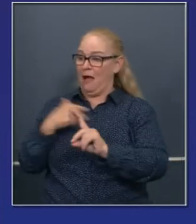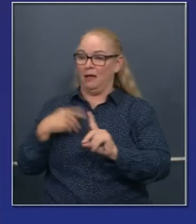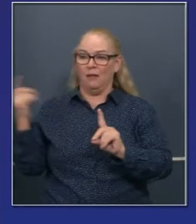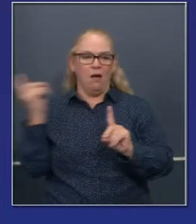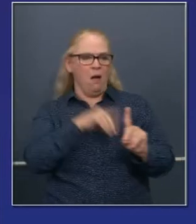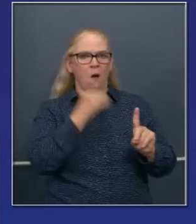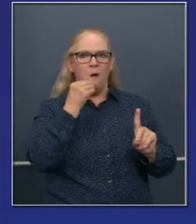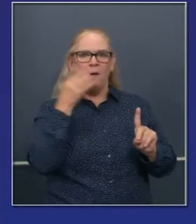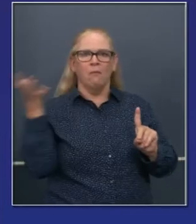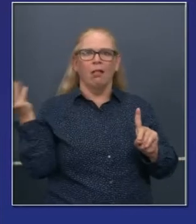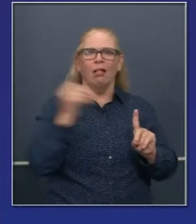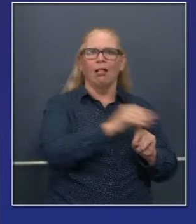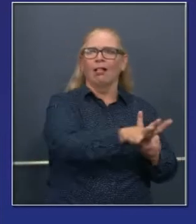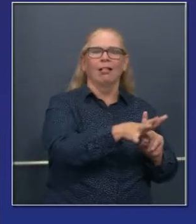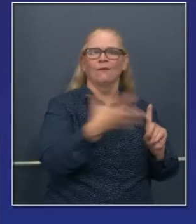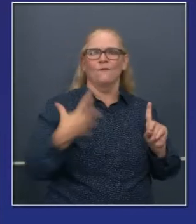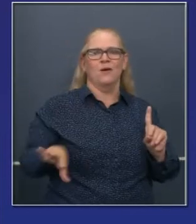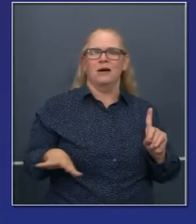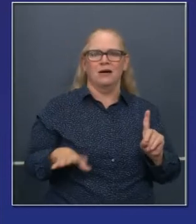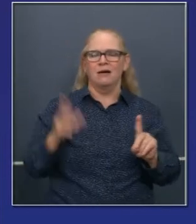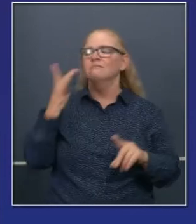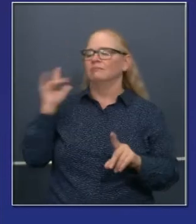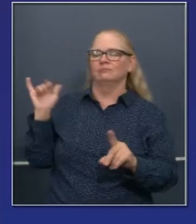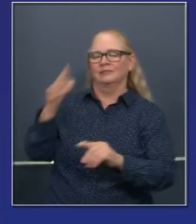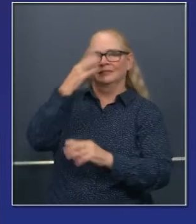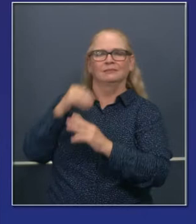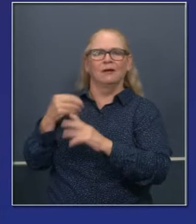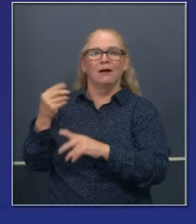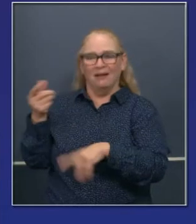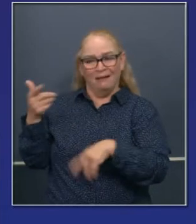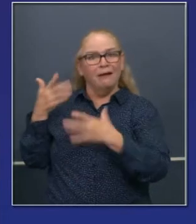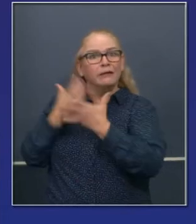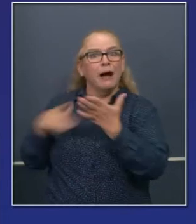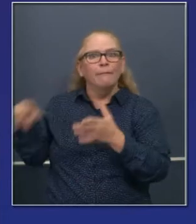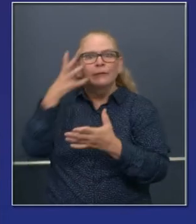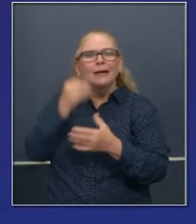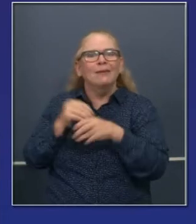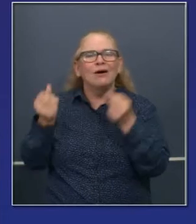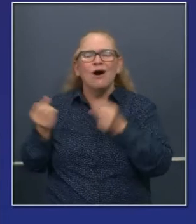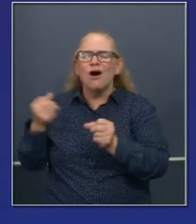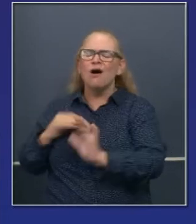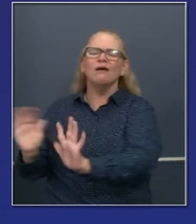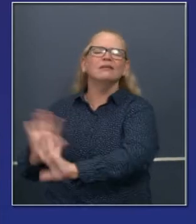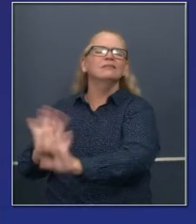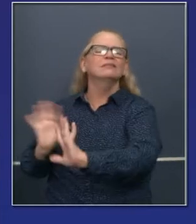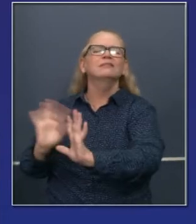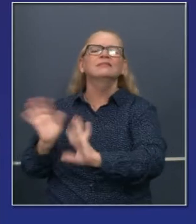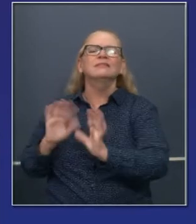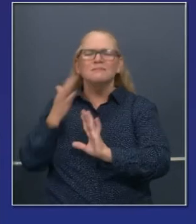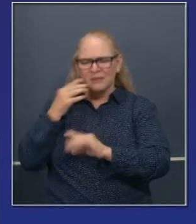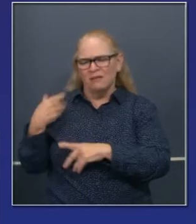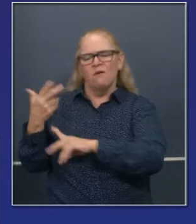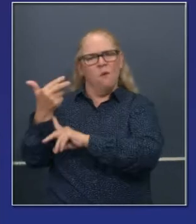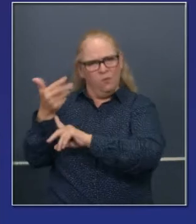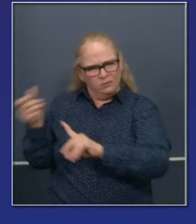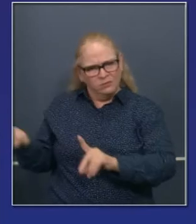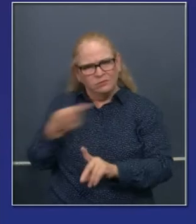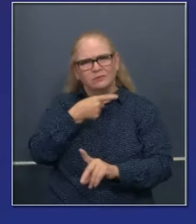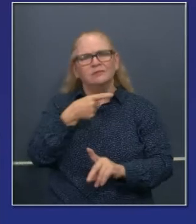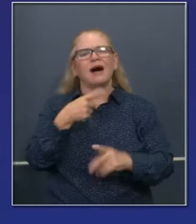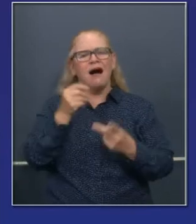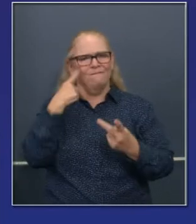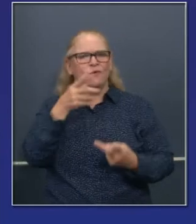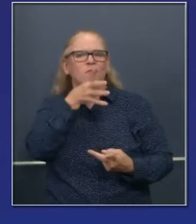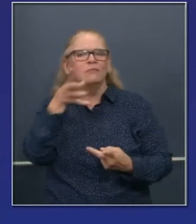la casa a dormir y exponer a sus miembros de la familia. Entonces, tal vez tienen que gastar dinero de su bolsillo para pasar en un hotel